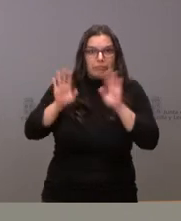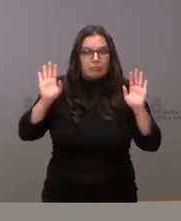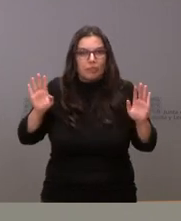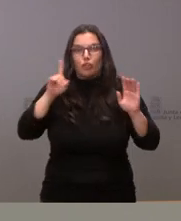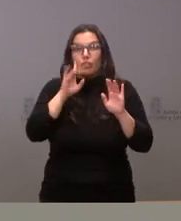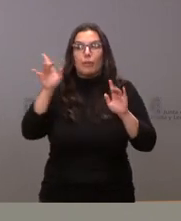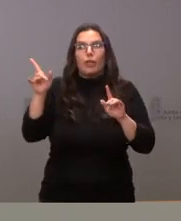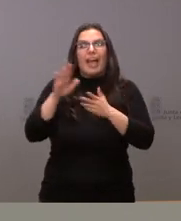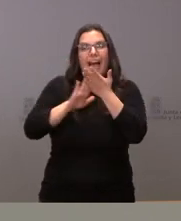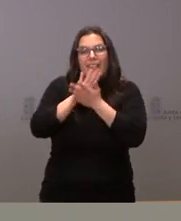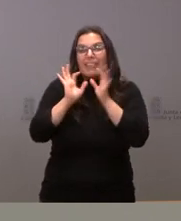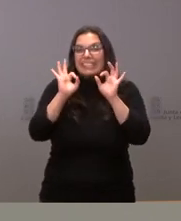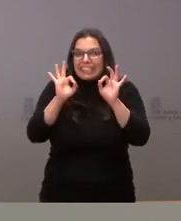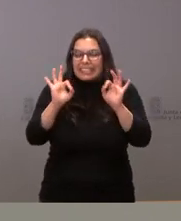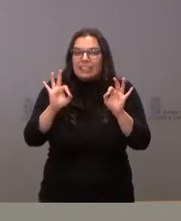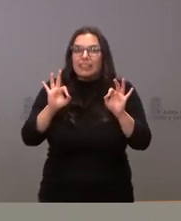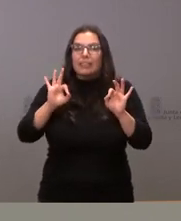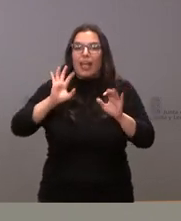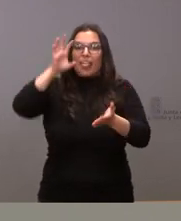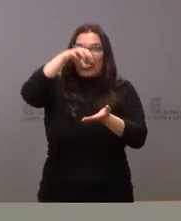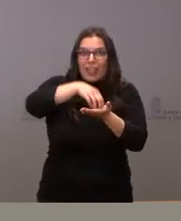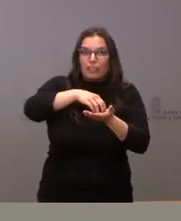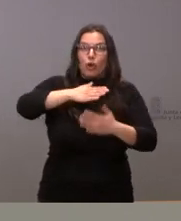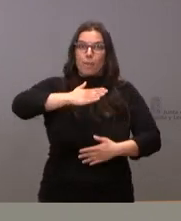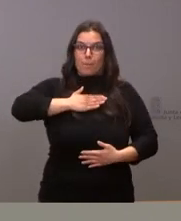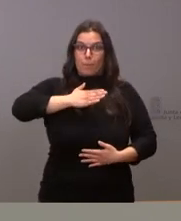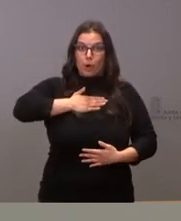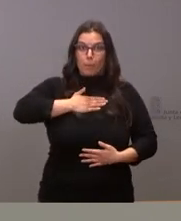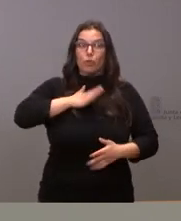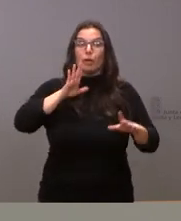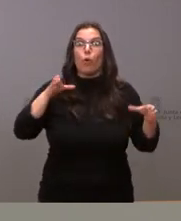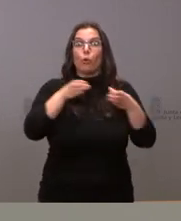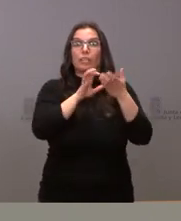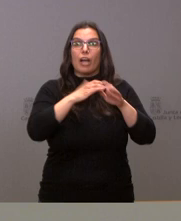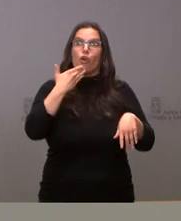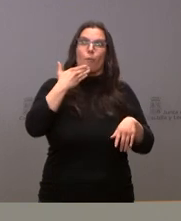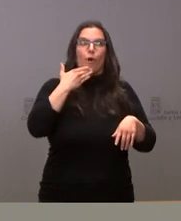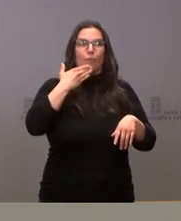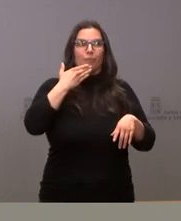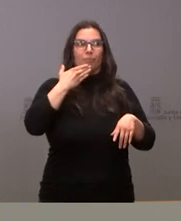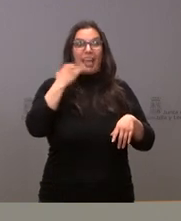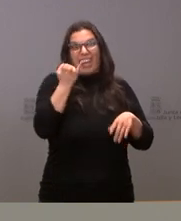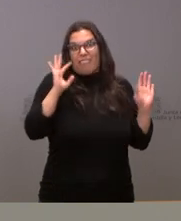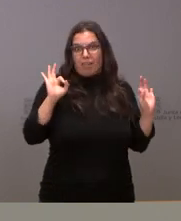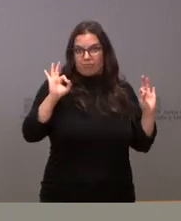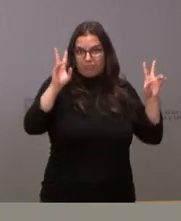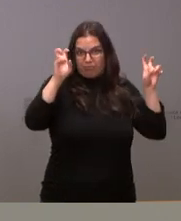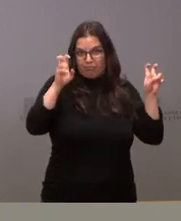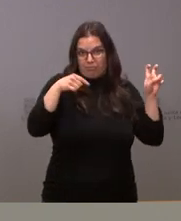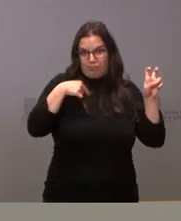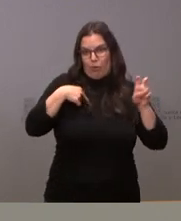se estaba refiriendo exclusivamente a la regulación de la Junta de Castilla y León como gestora de centros de trabajo